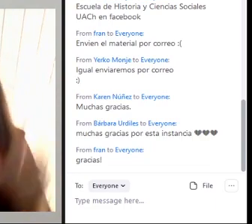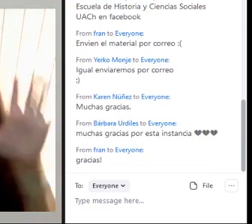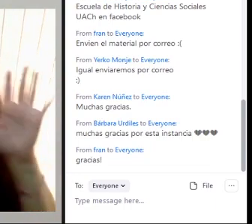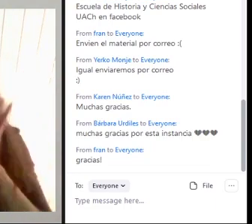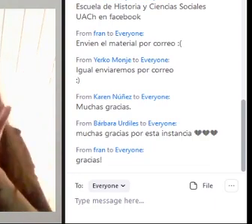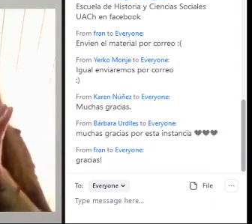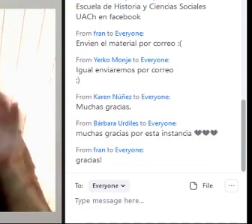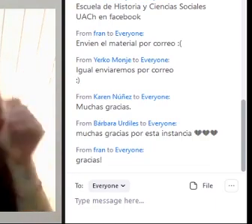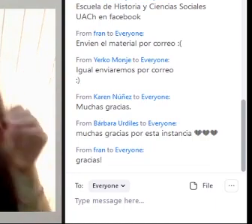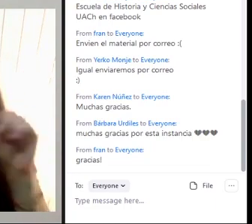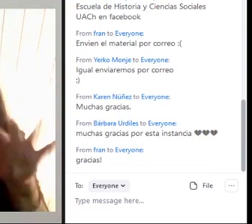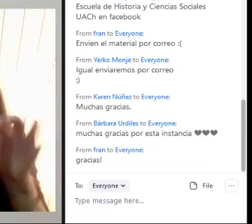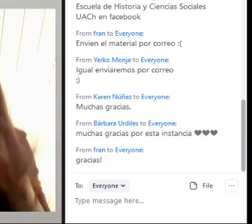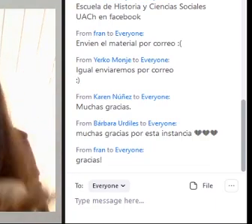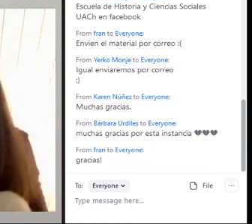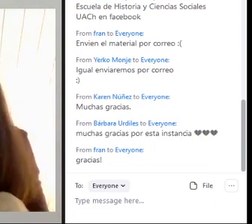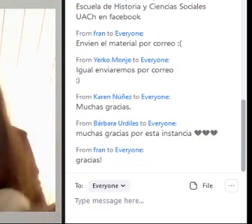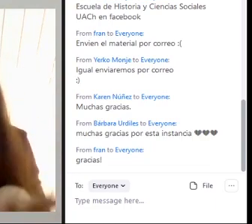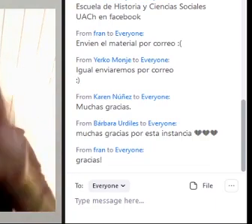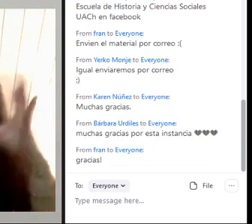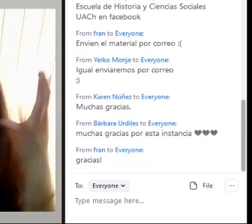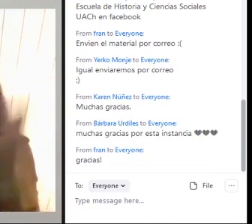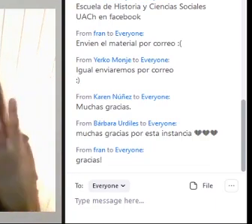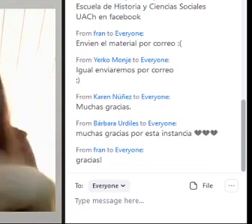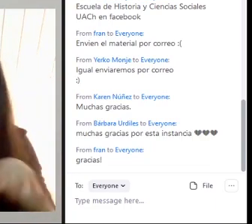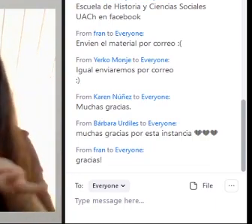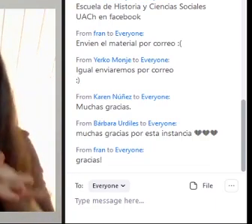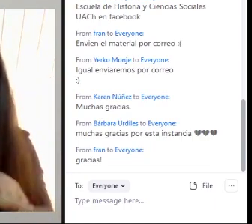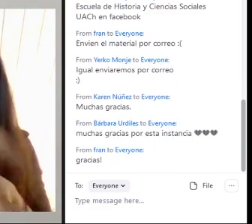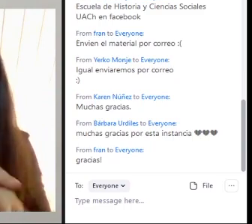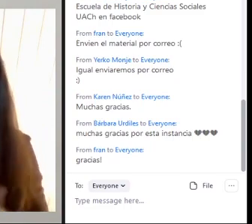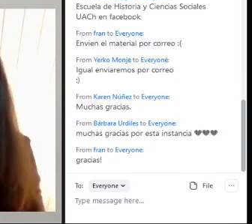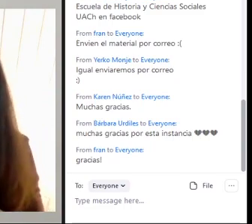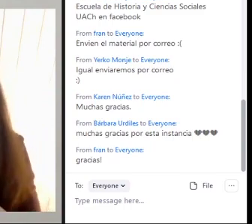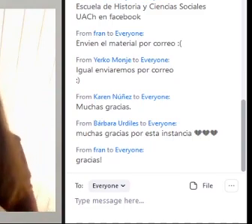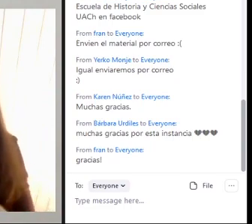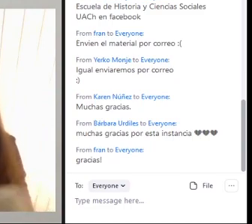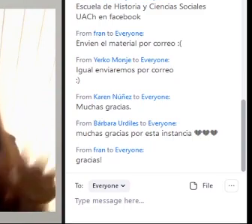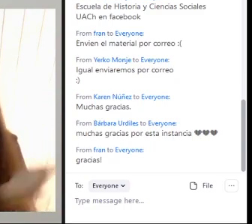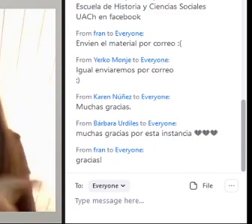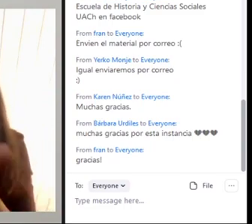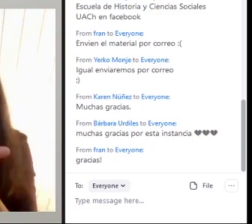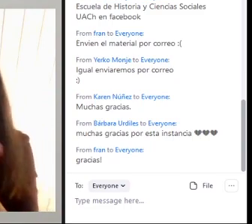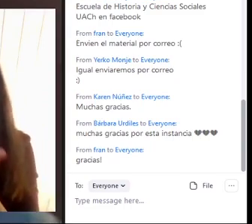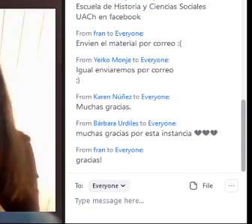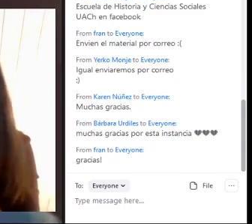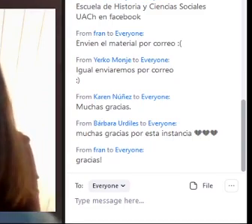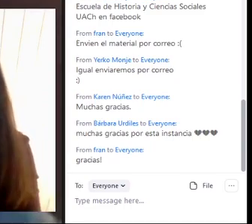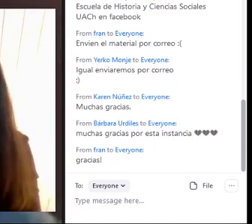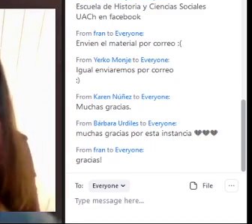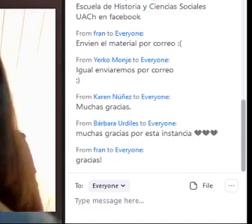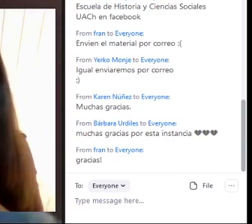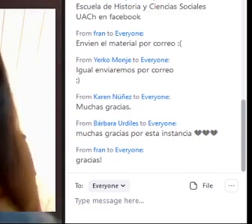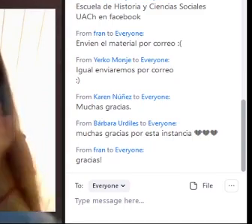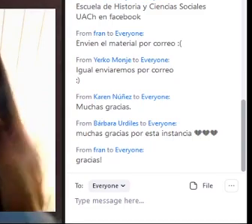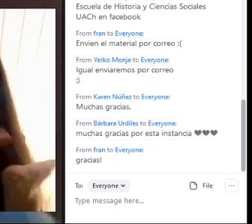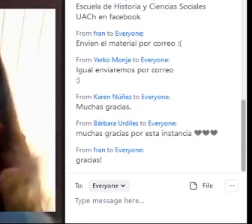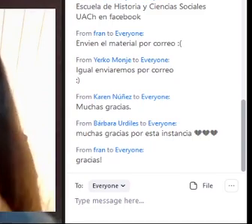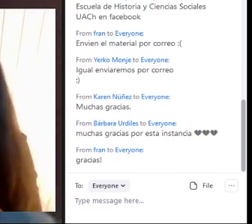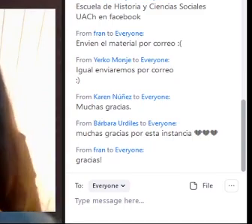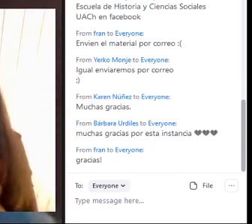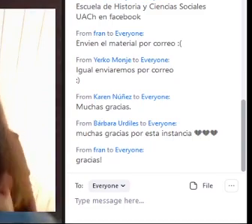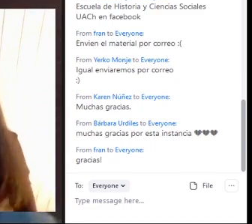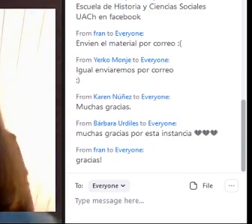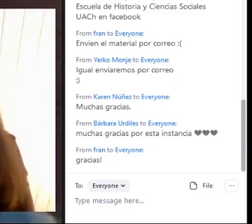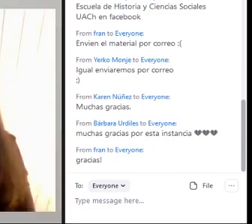De diputados Y este domingo Que es el día Internacional De la educación No sexista Con la red ofensa También vamos a hacer